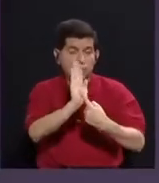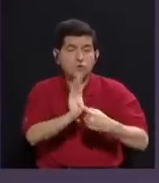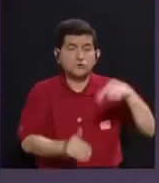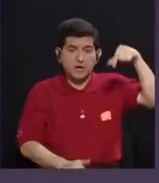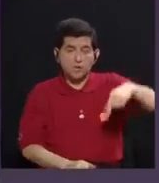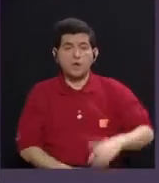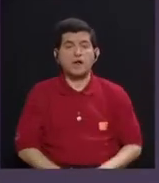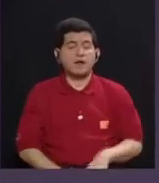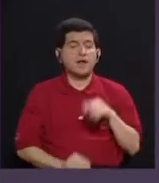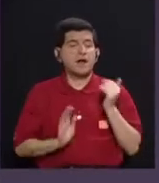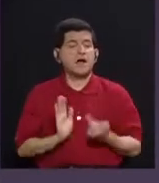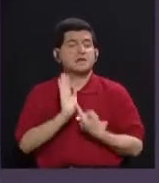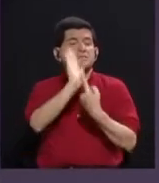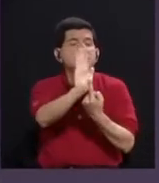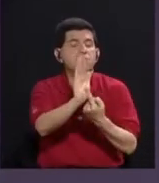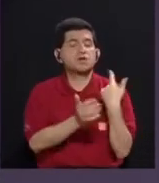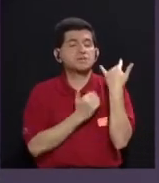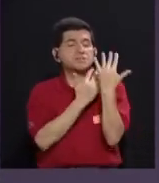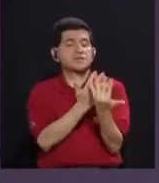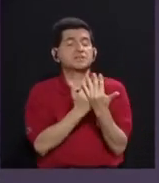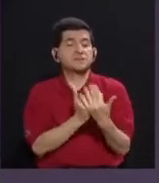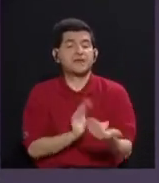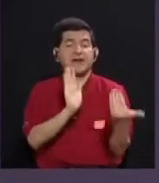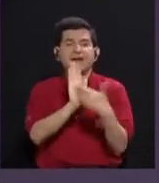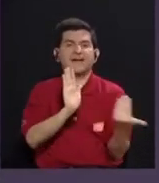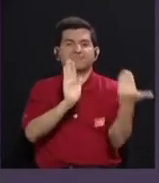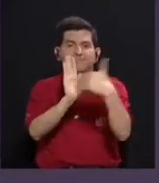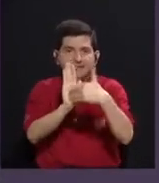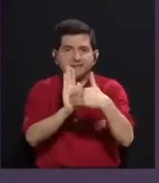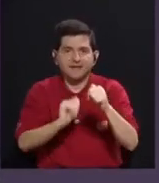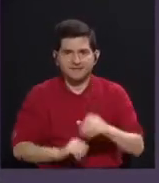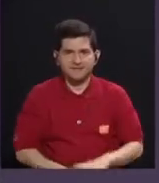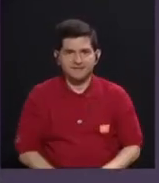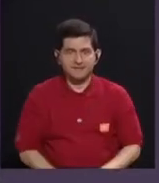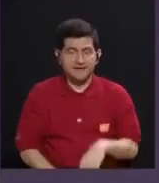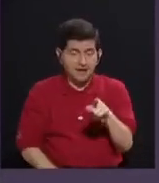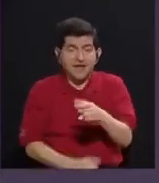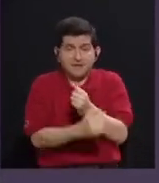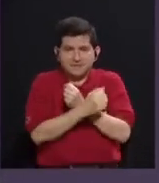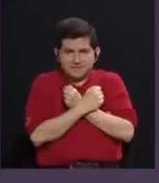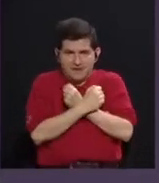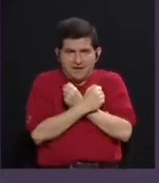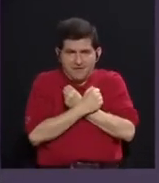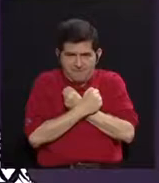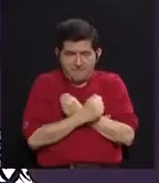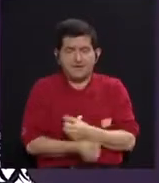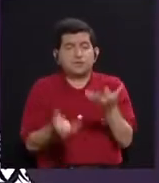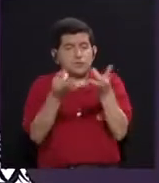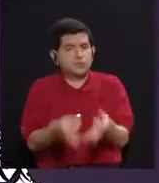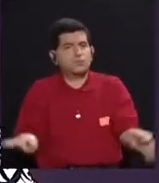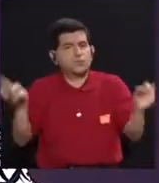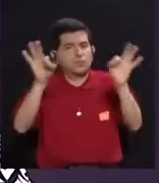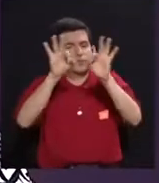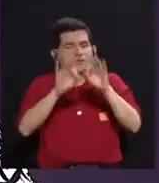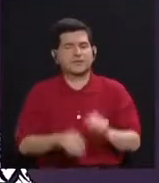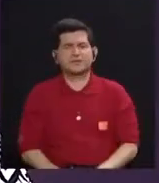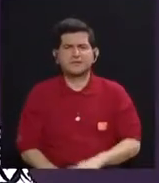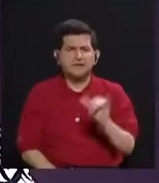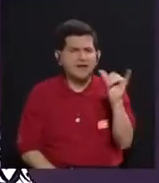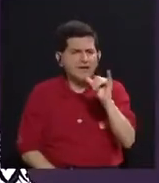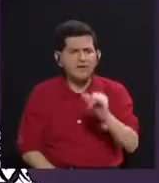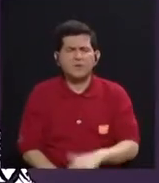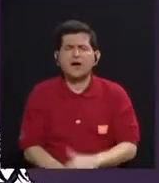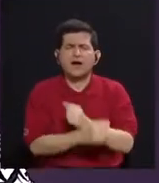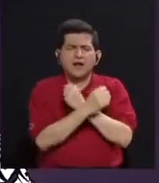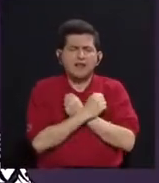lanza y se espera, desestabiliza. Entonces, el afecto es algo... Es fundamental, y en ese sentido también el